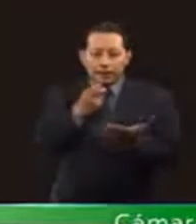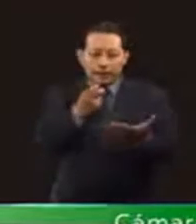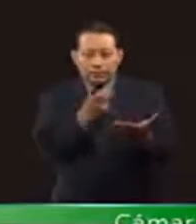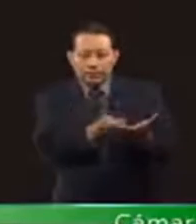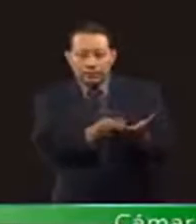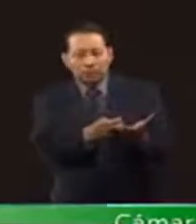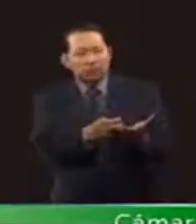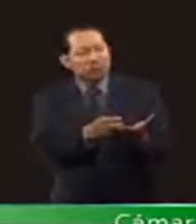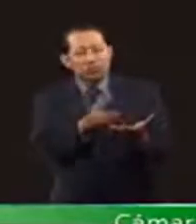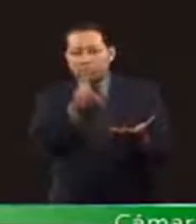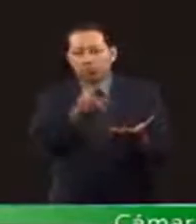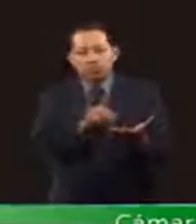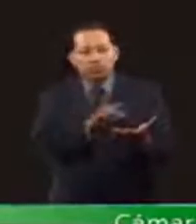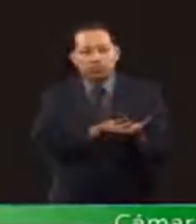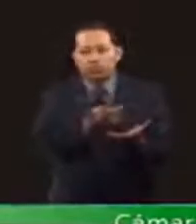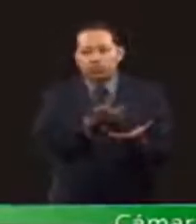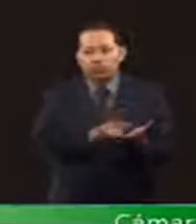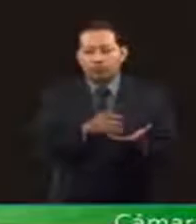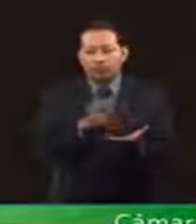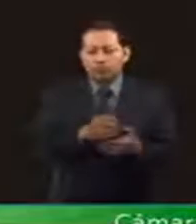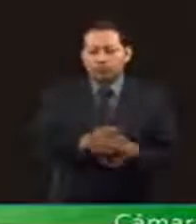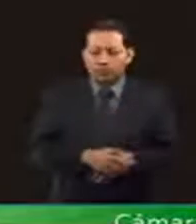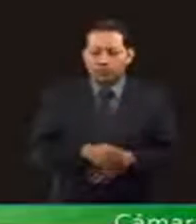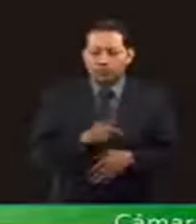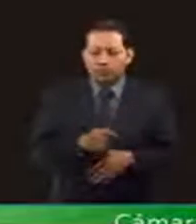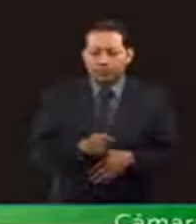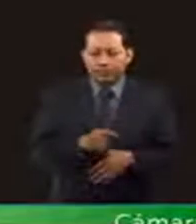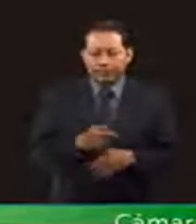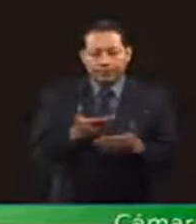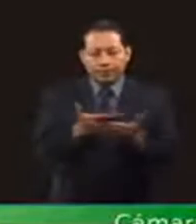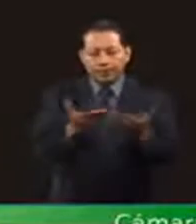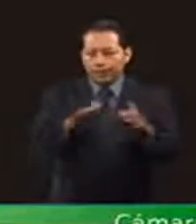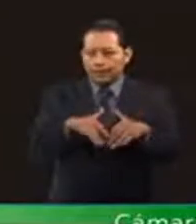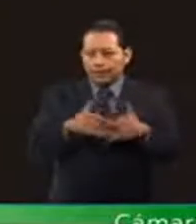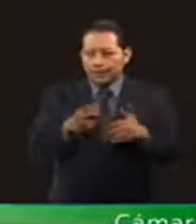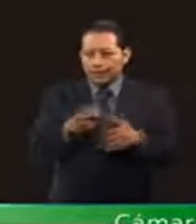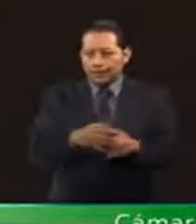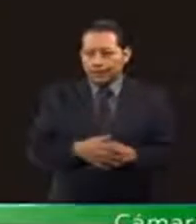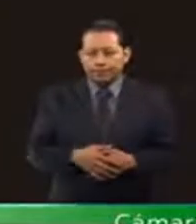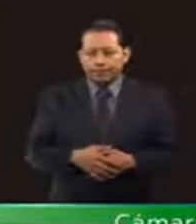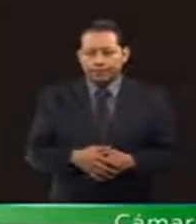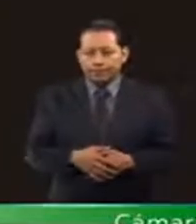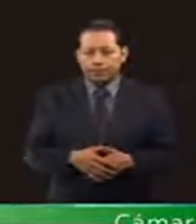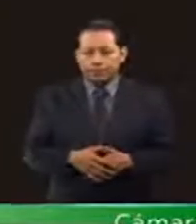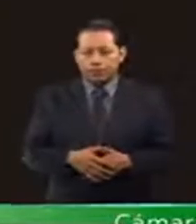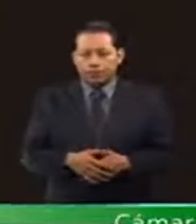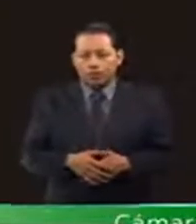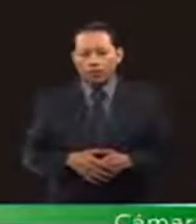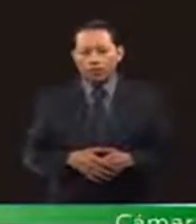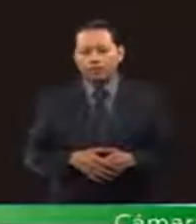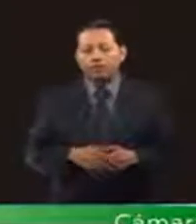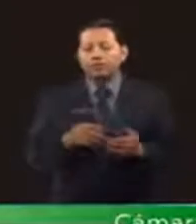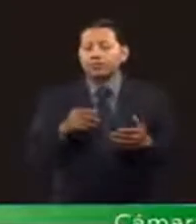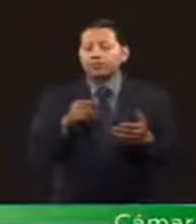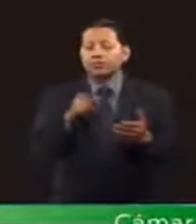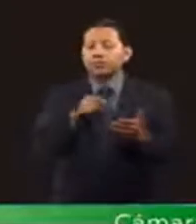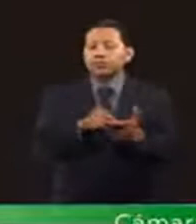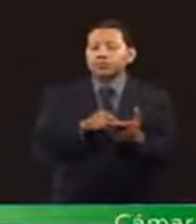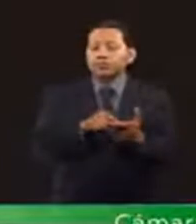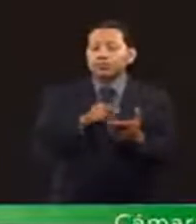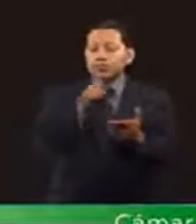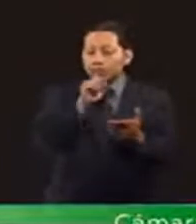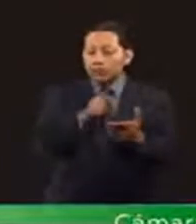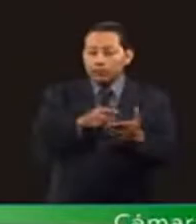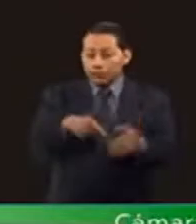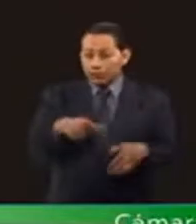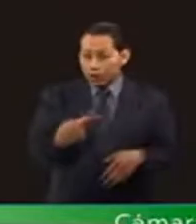dictamen que se somete a nuestra consideración. Una de las notas distintivas de